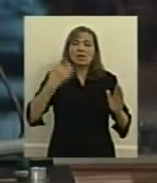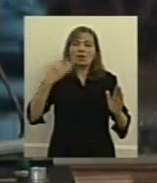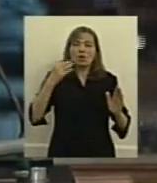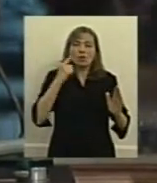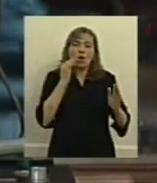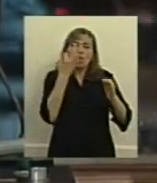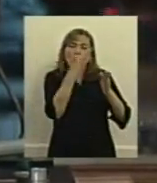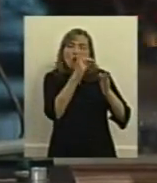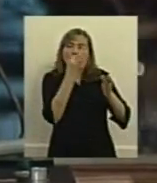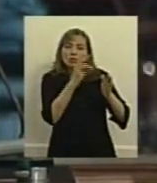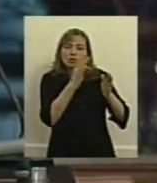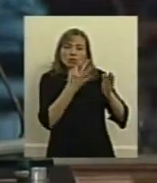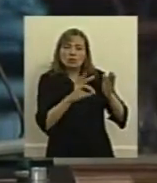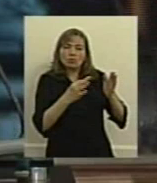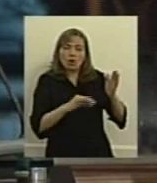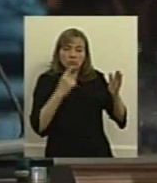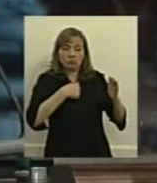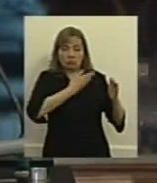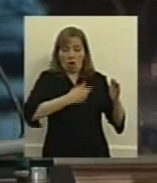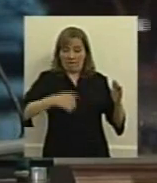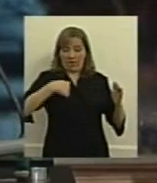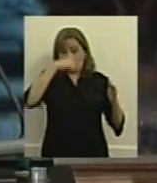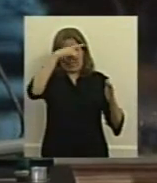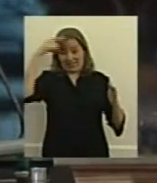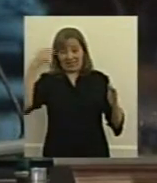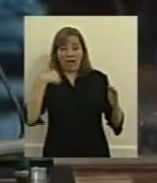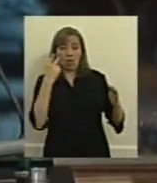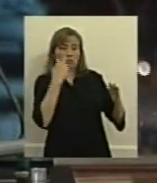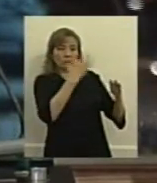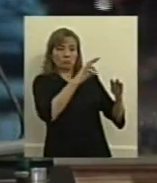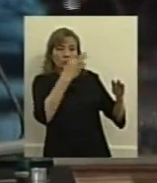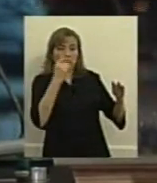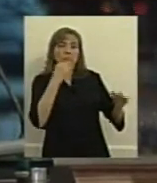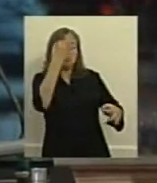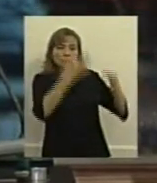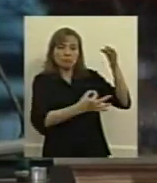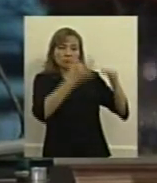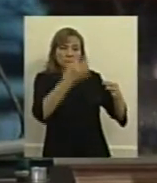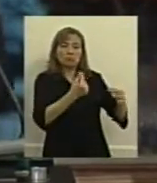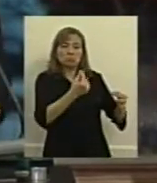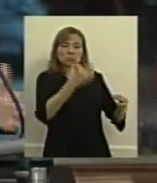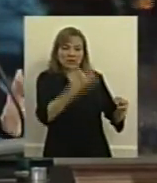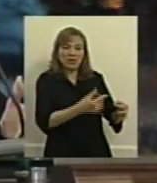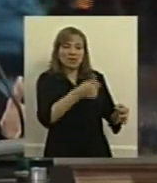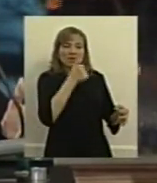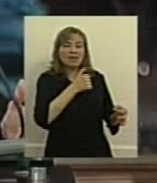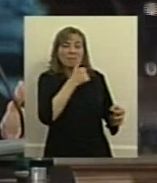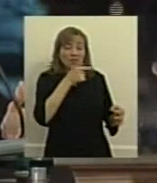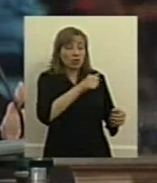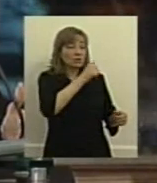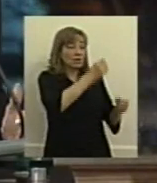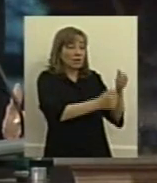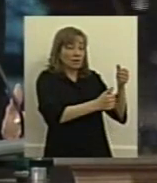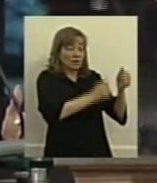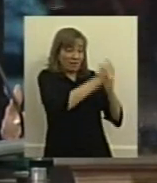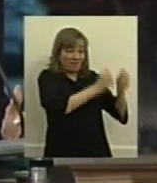por parte del estado en lo que hace a la calidad de los medicamentos desde el laboratorio